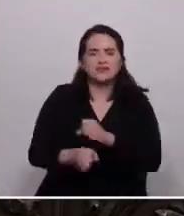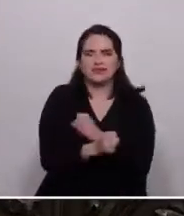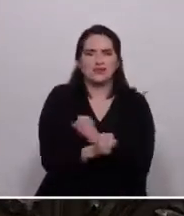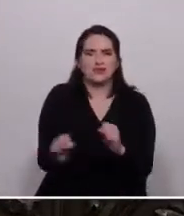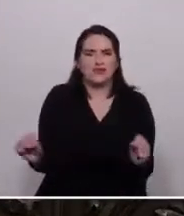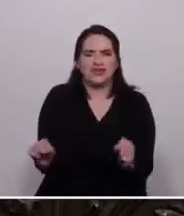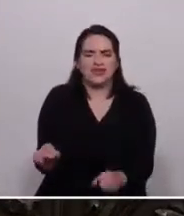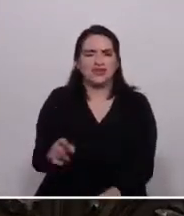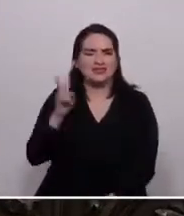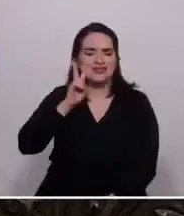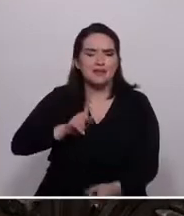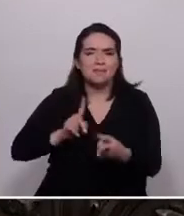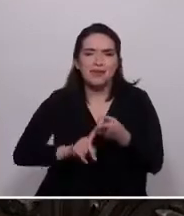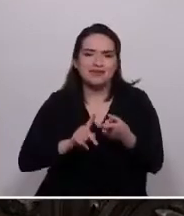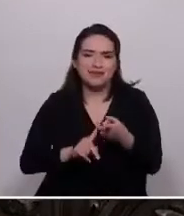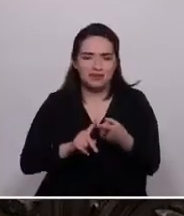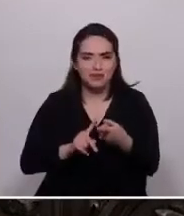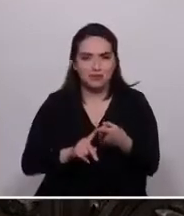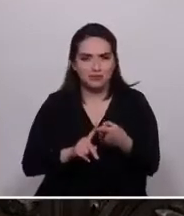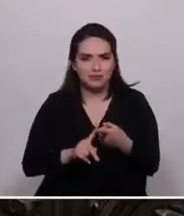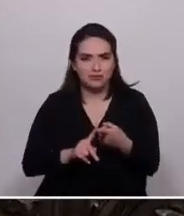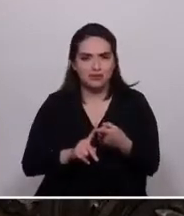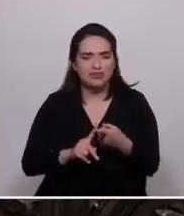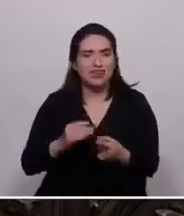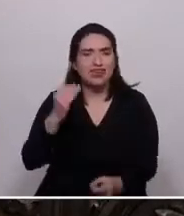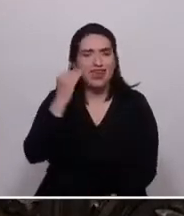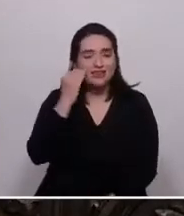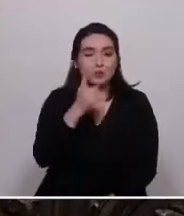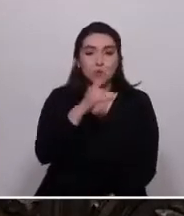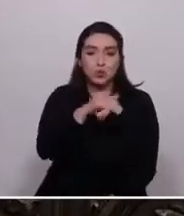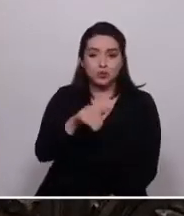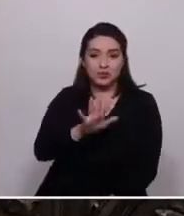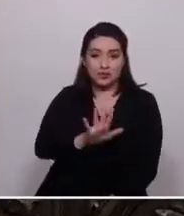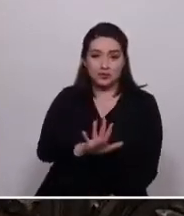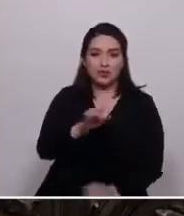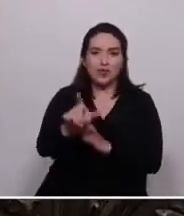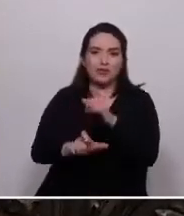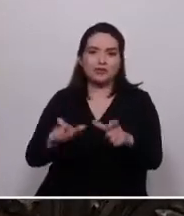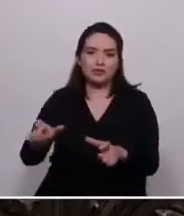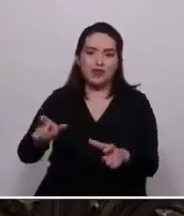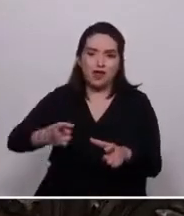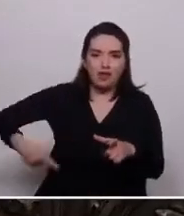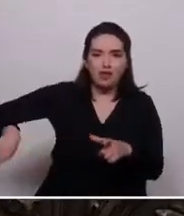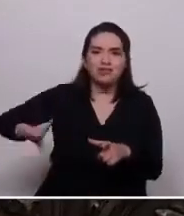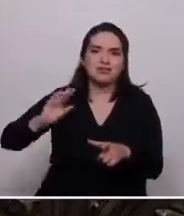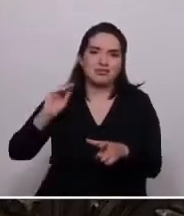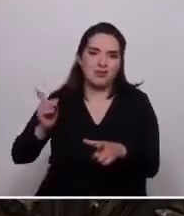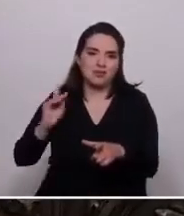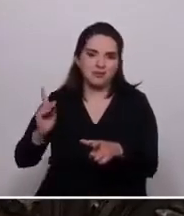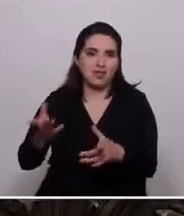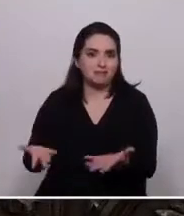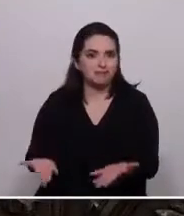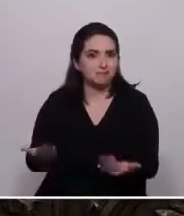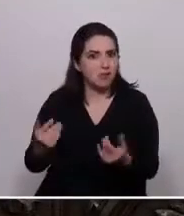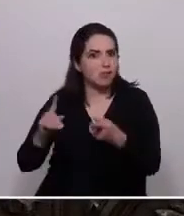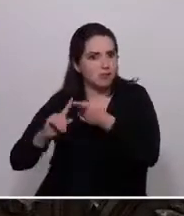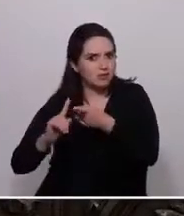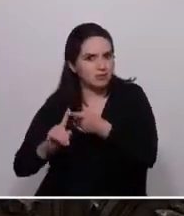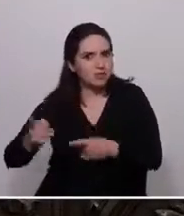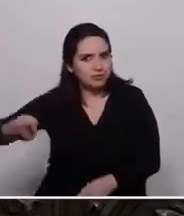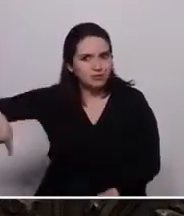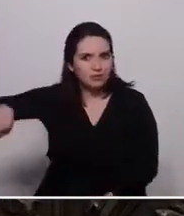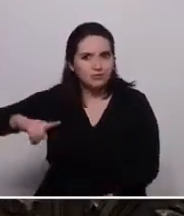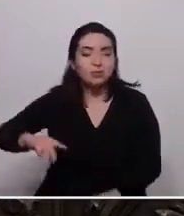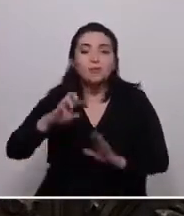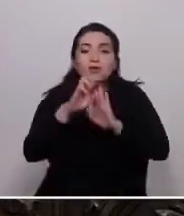sin la activa participación de casi un quinto de su población, que son las personas con discapacidad. Nuestro proyecto